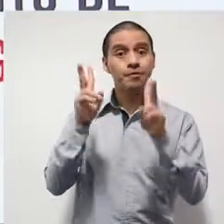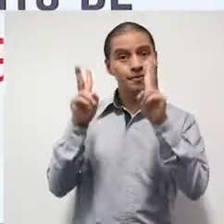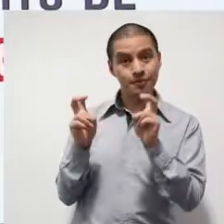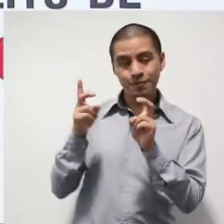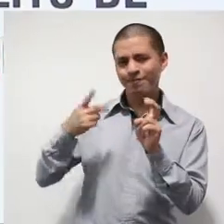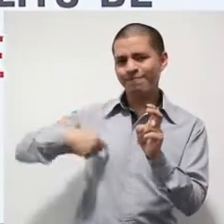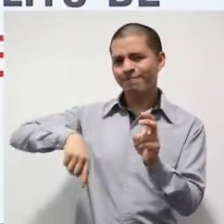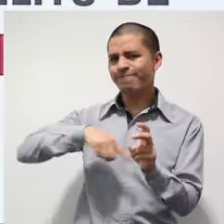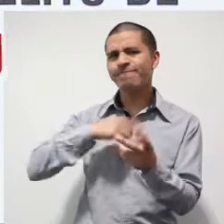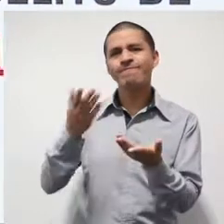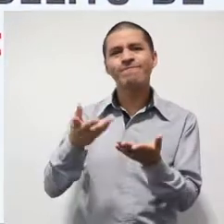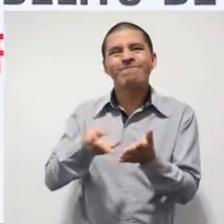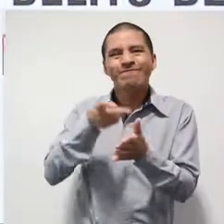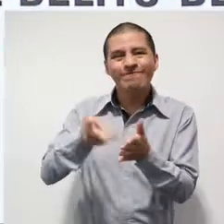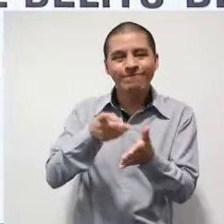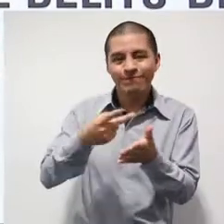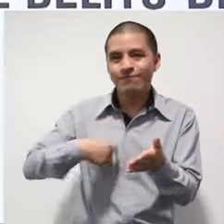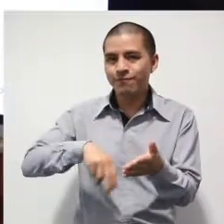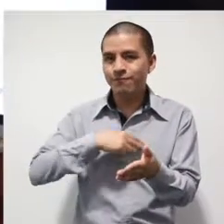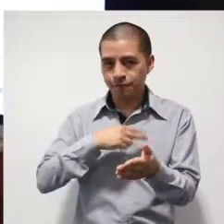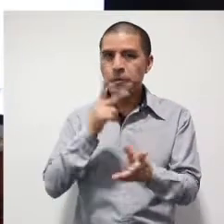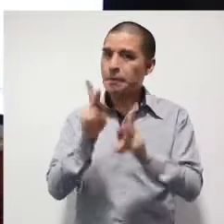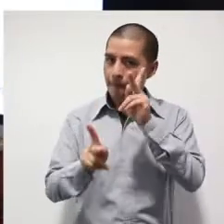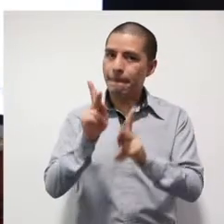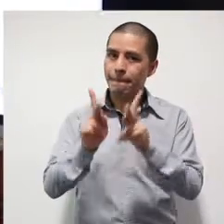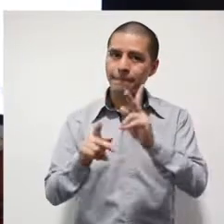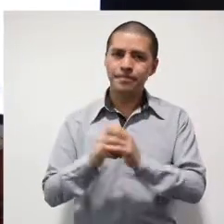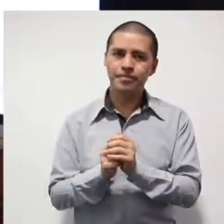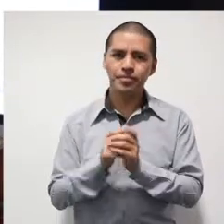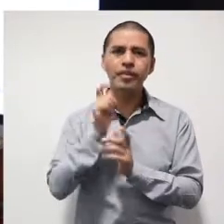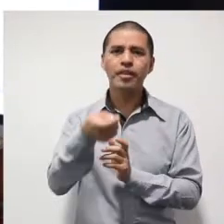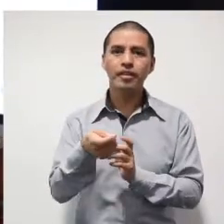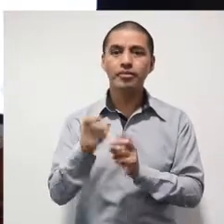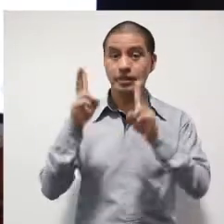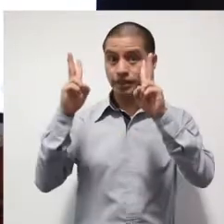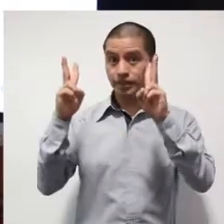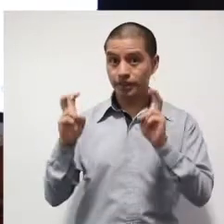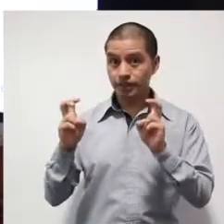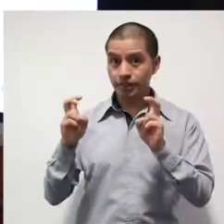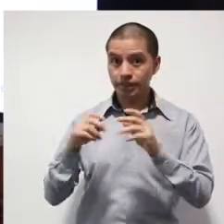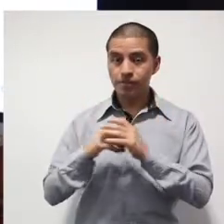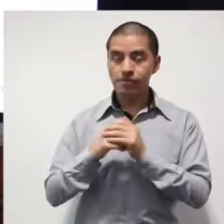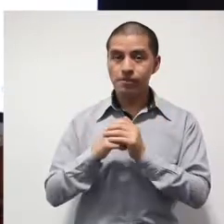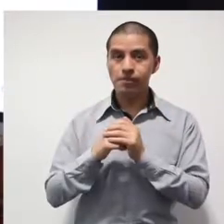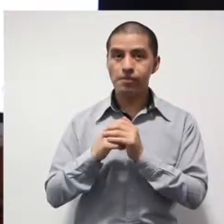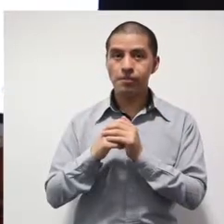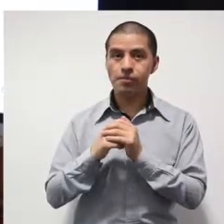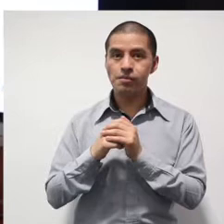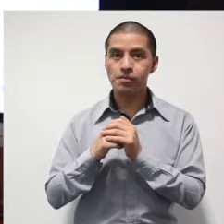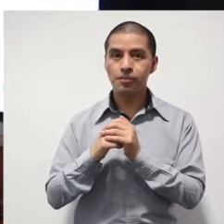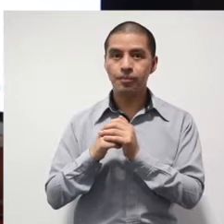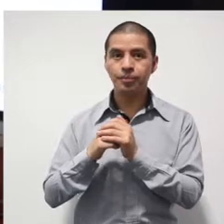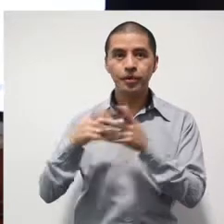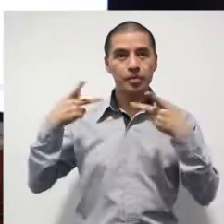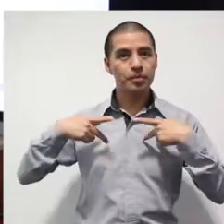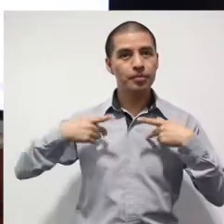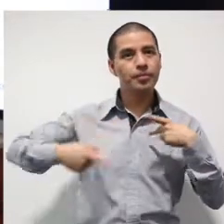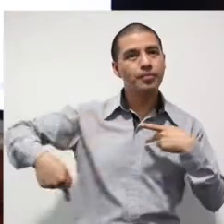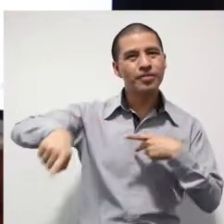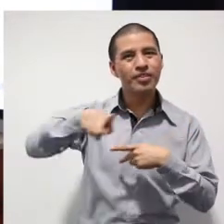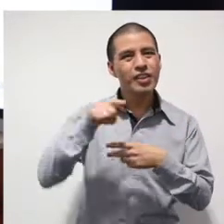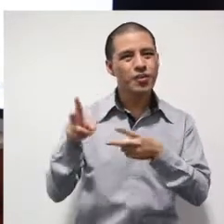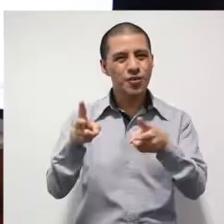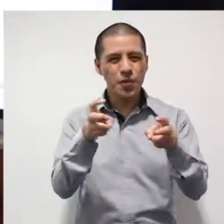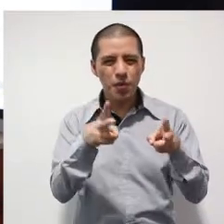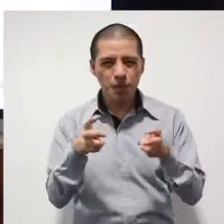que constantemente estamos conversando, el índice delictivo en